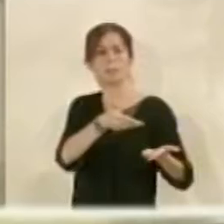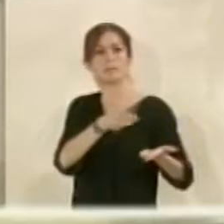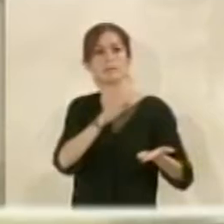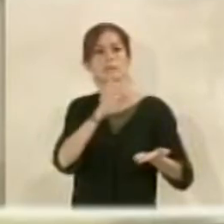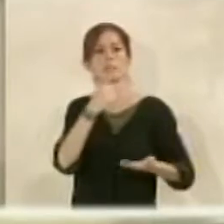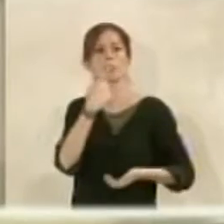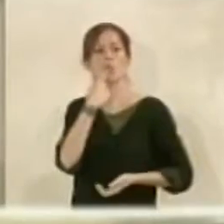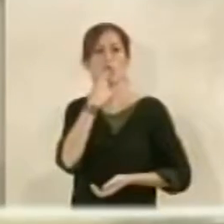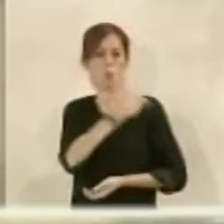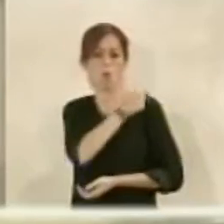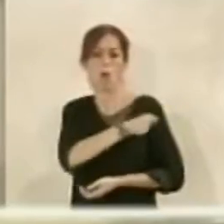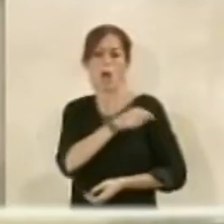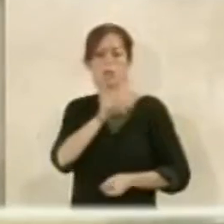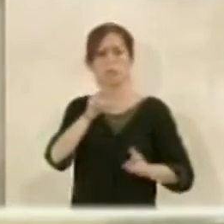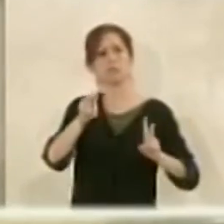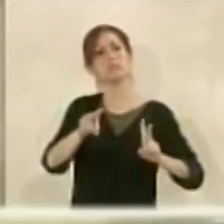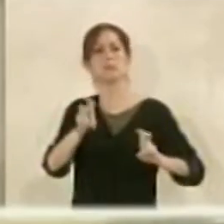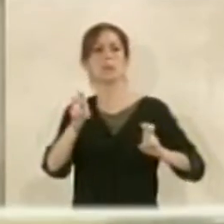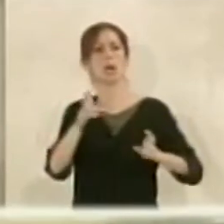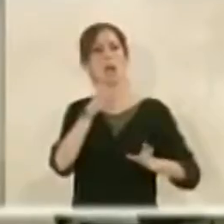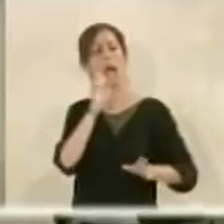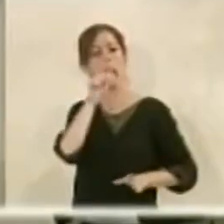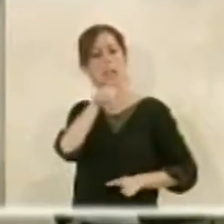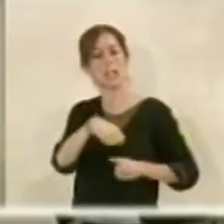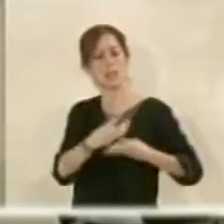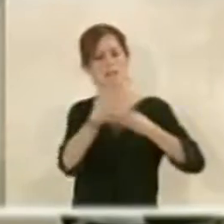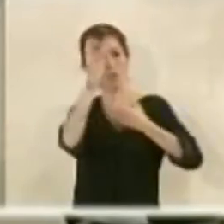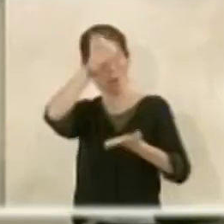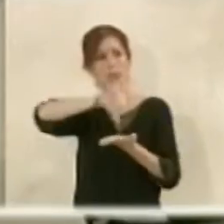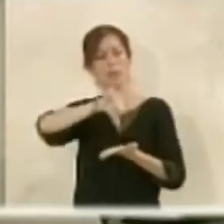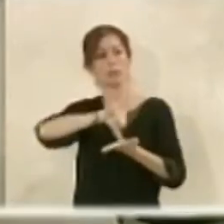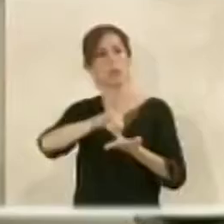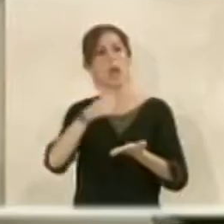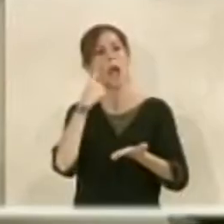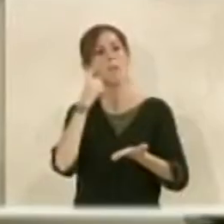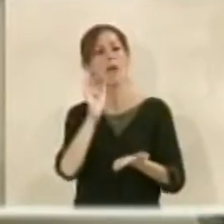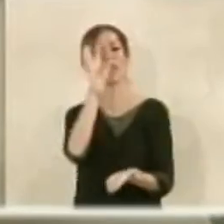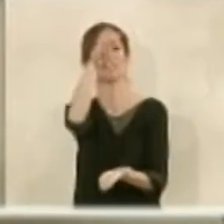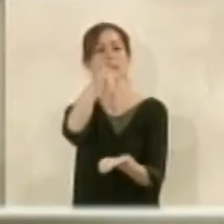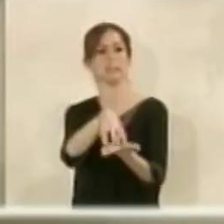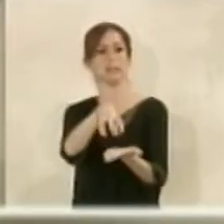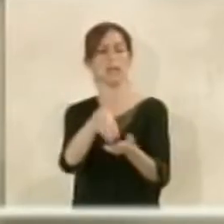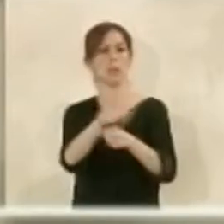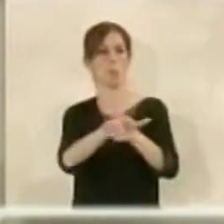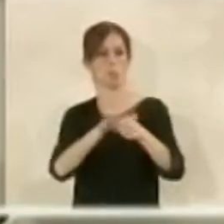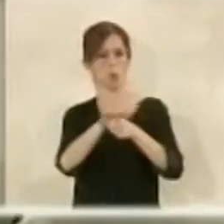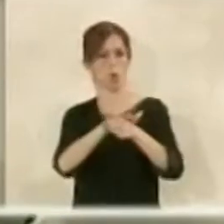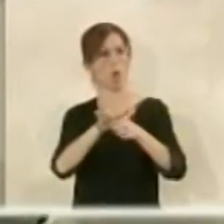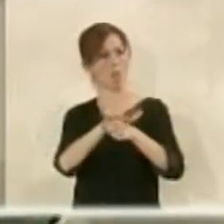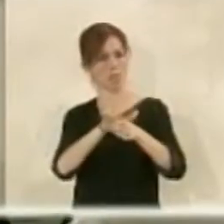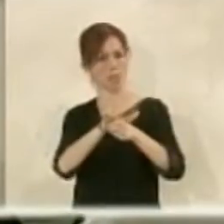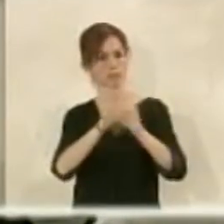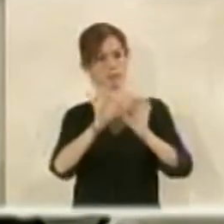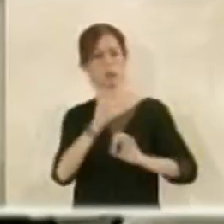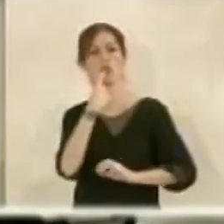bueno, pues voy a ponerme, a traerme aquí, al centro, a la capital, la sede provincial de sus